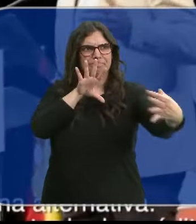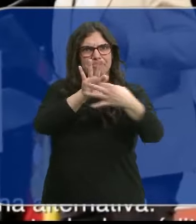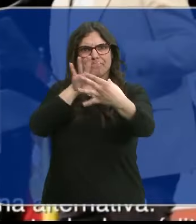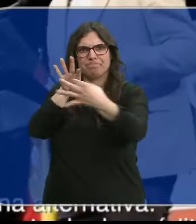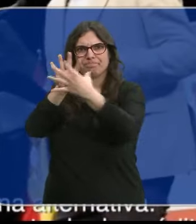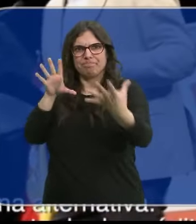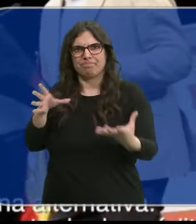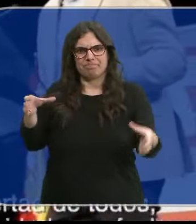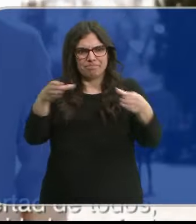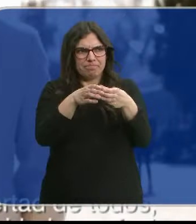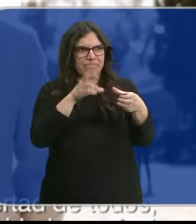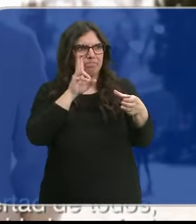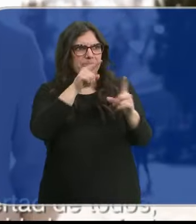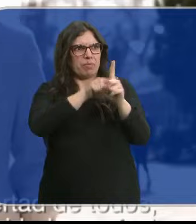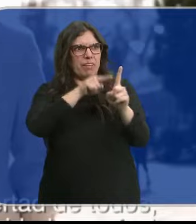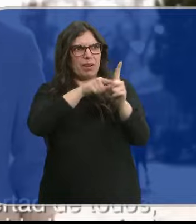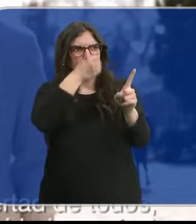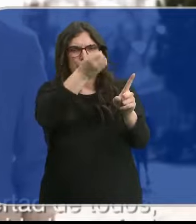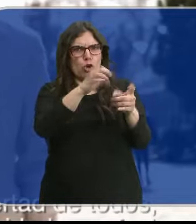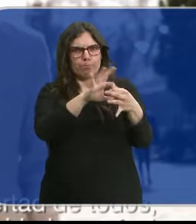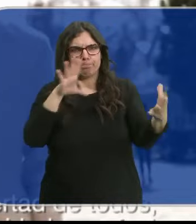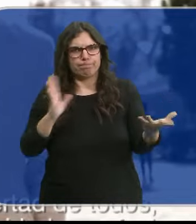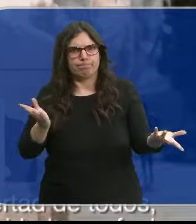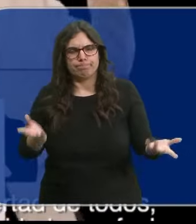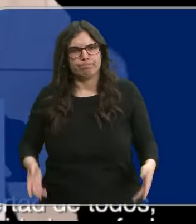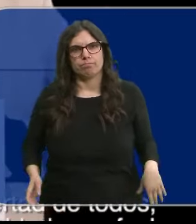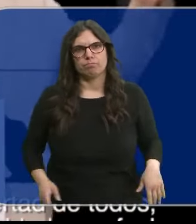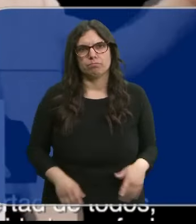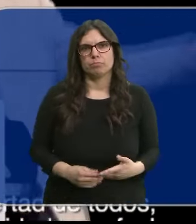en lo que está haciendo el Partido Socialista.